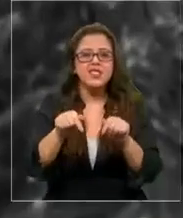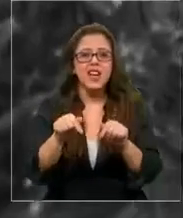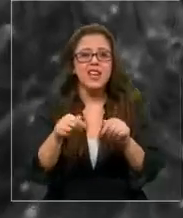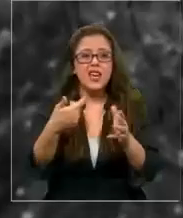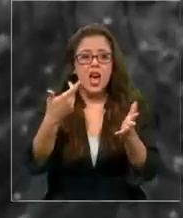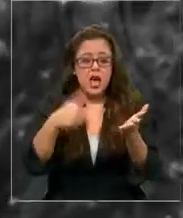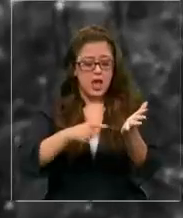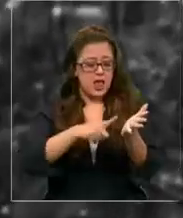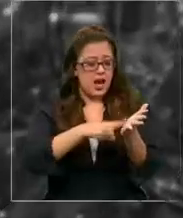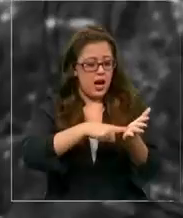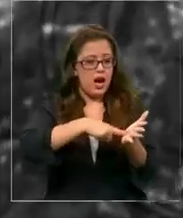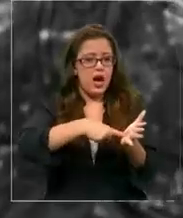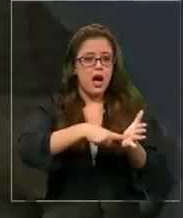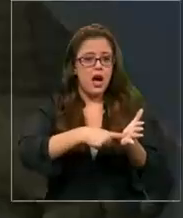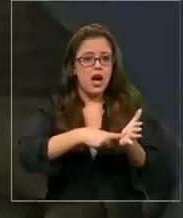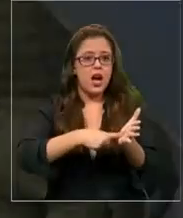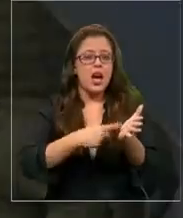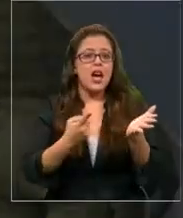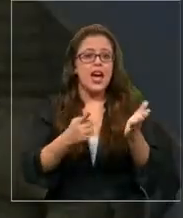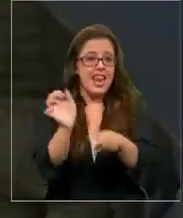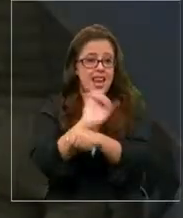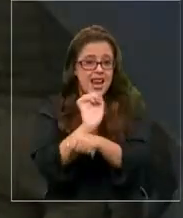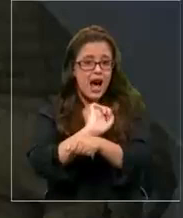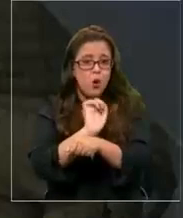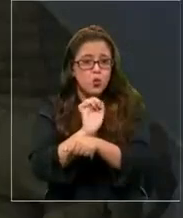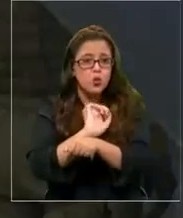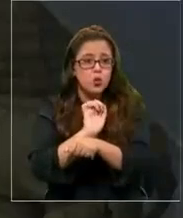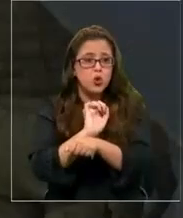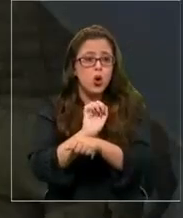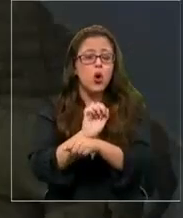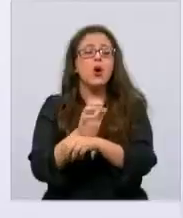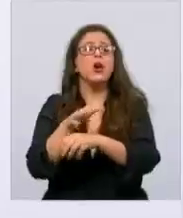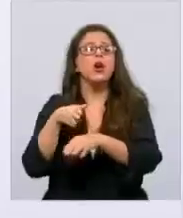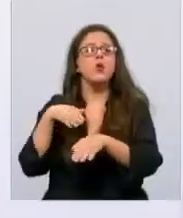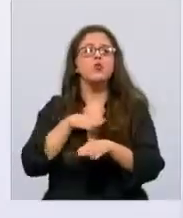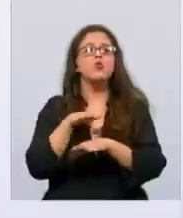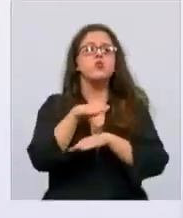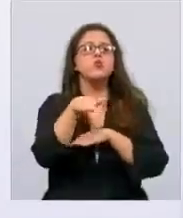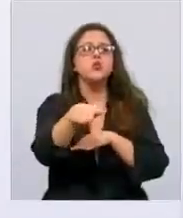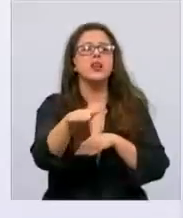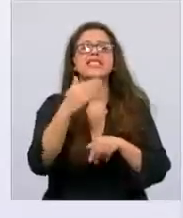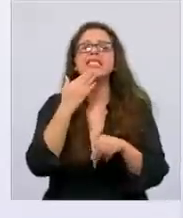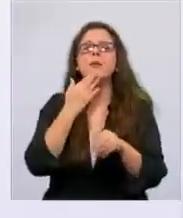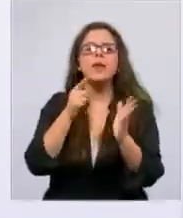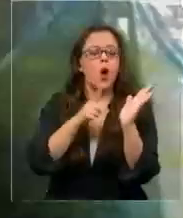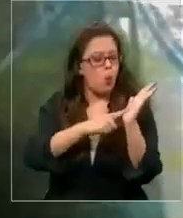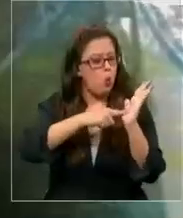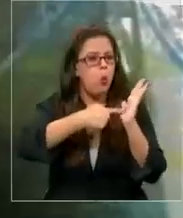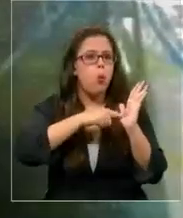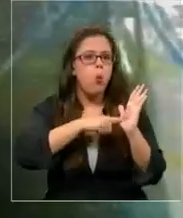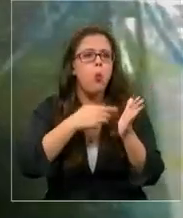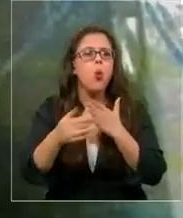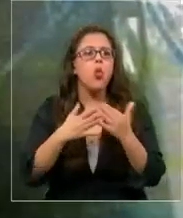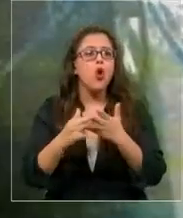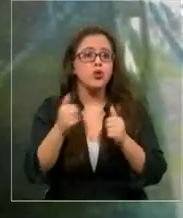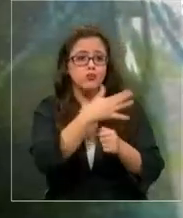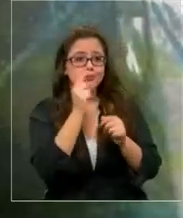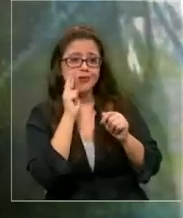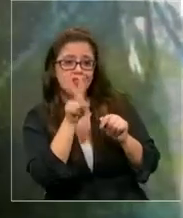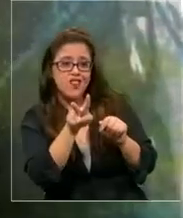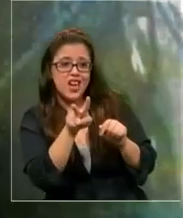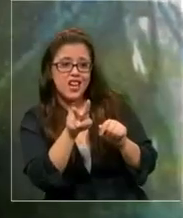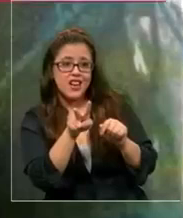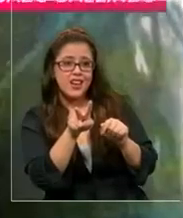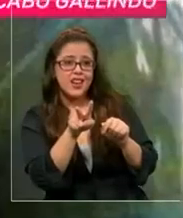huella dactilar fue encontrada no solo en el vehículo donde se movilizaban. Sino que también en el Volkswagen Passat, que